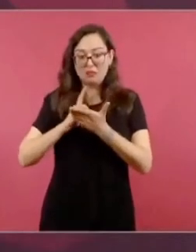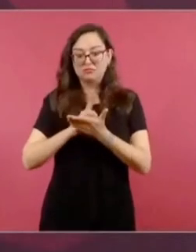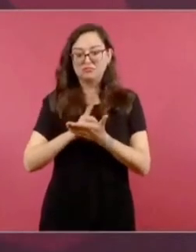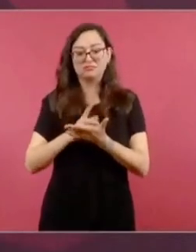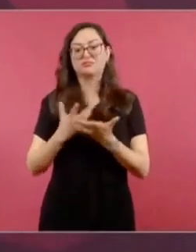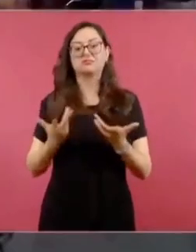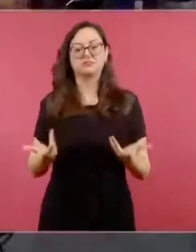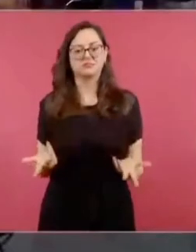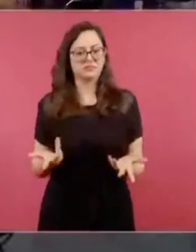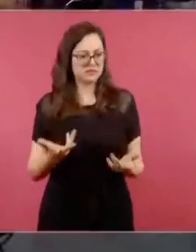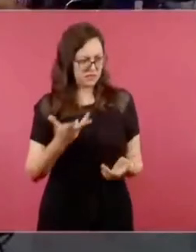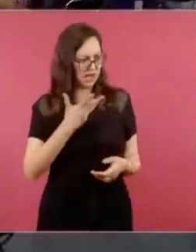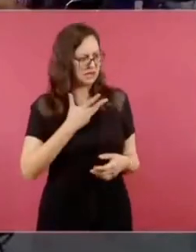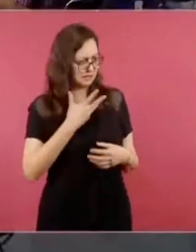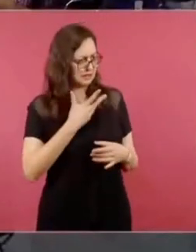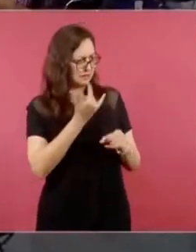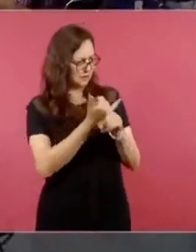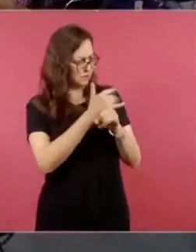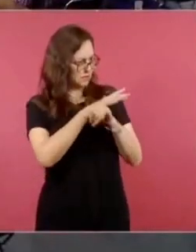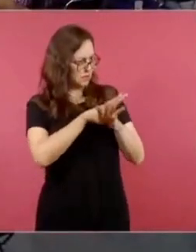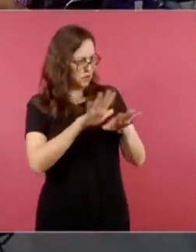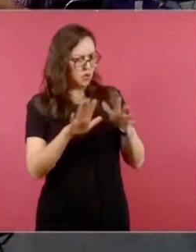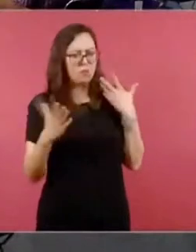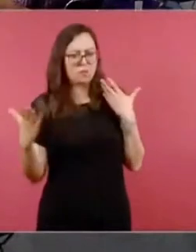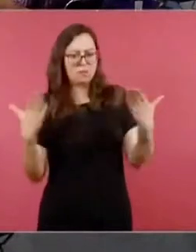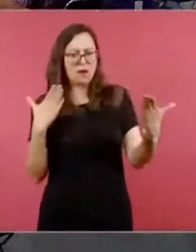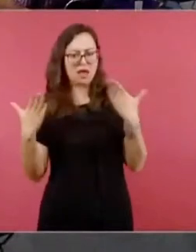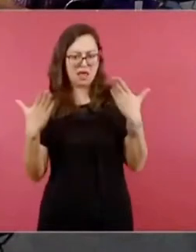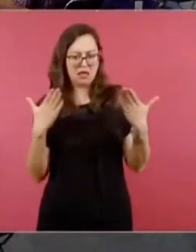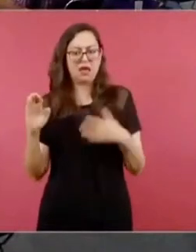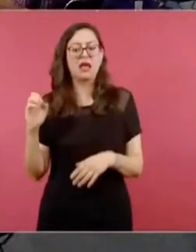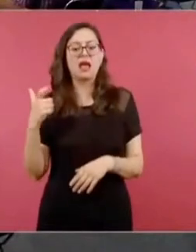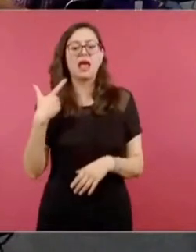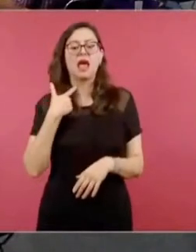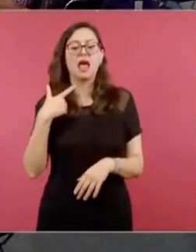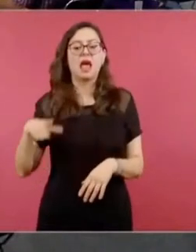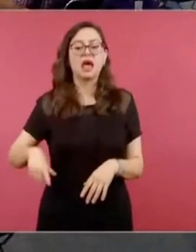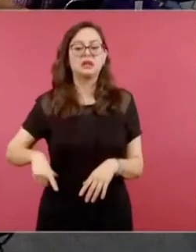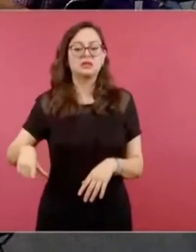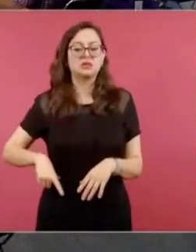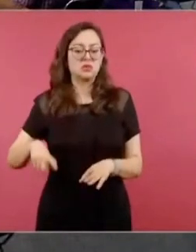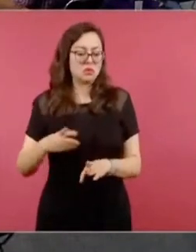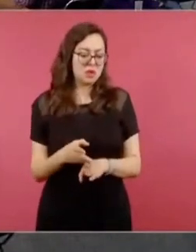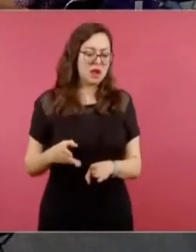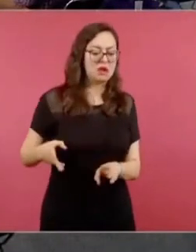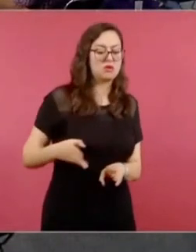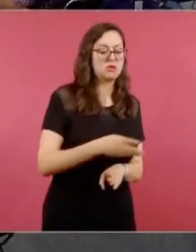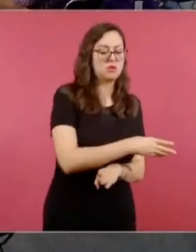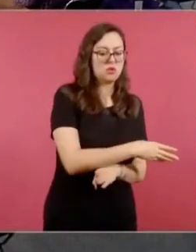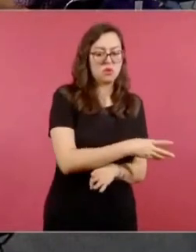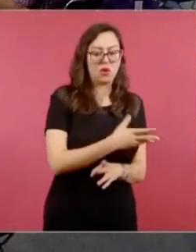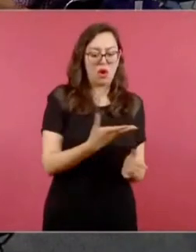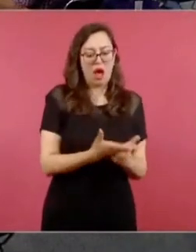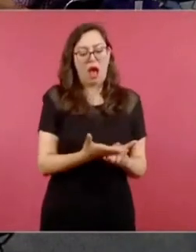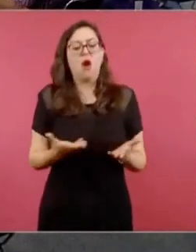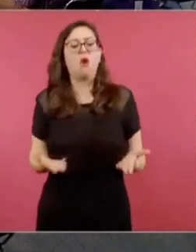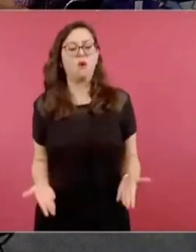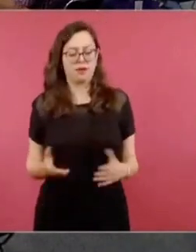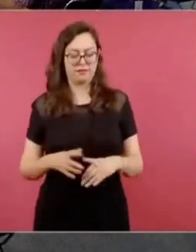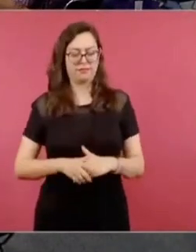si tenemos datos, porque lo que ha venido sucediendo es que las drogas